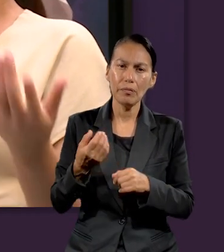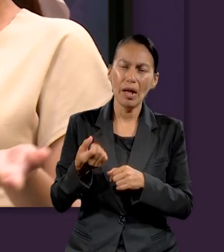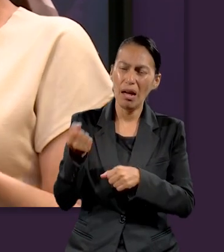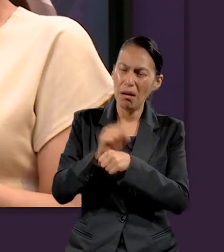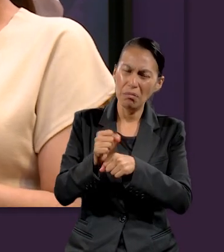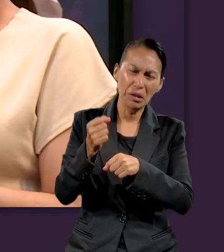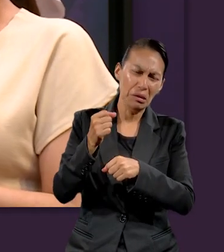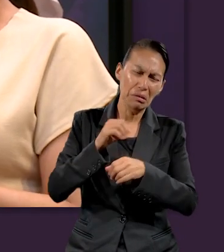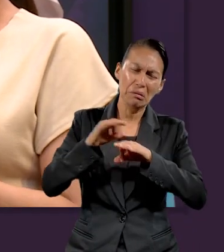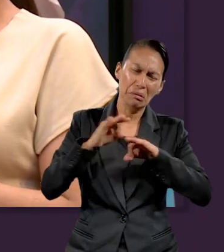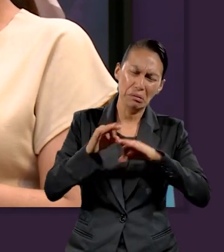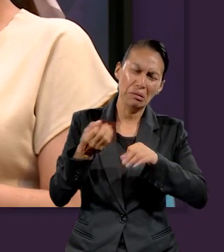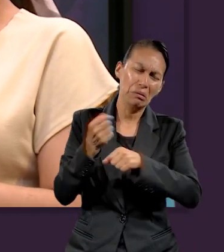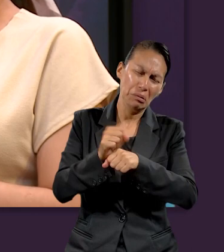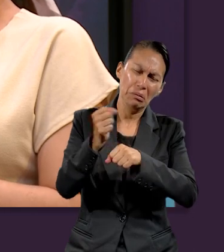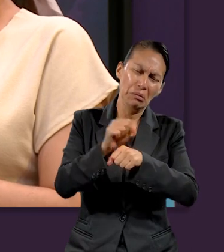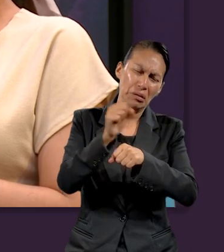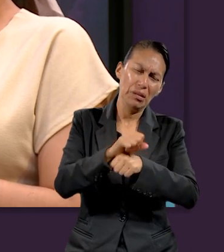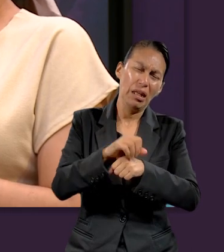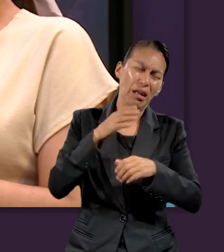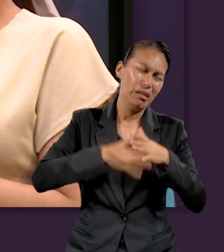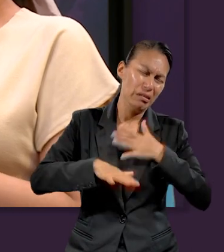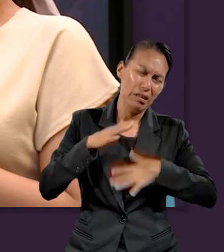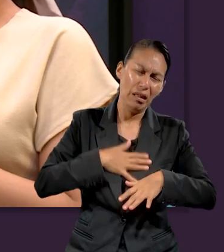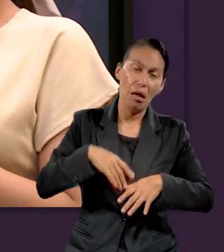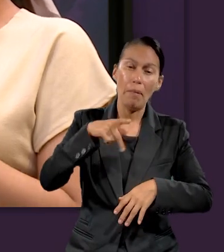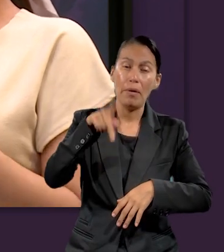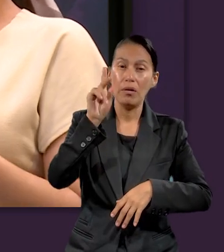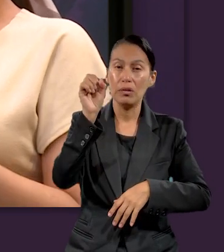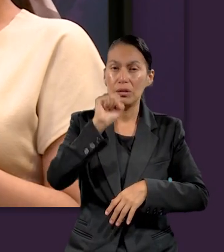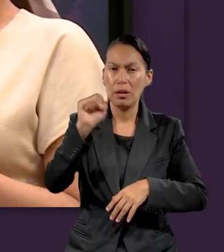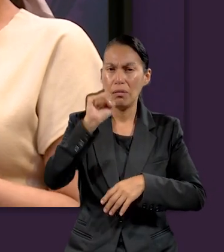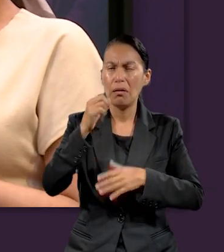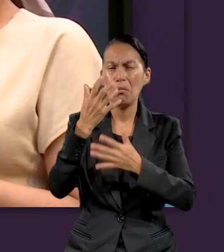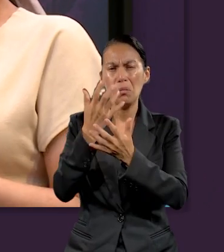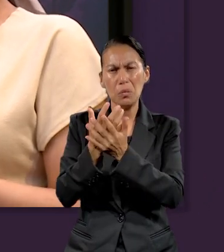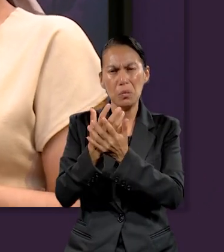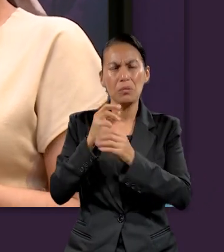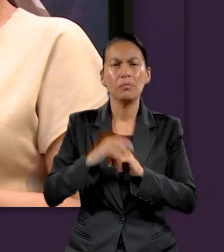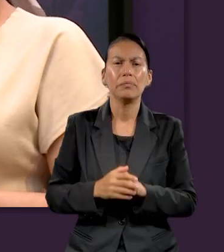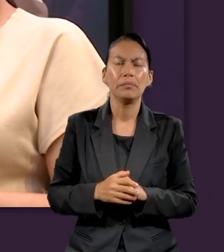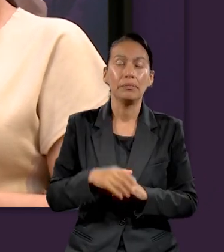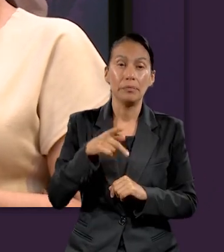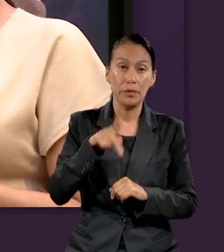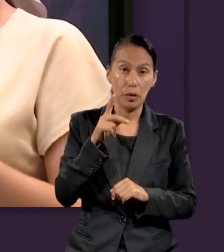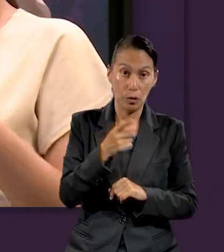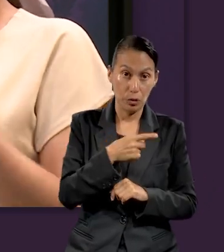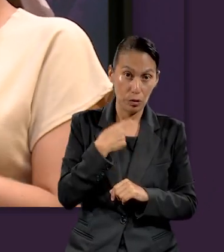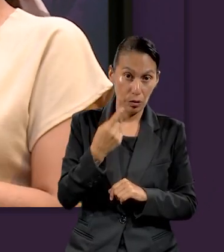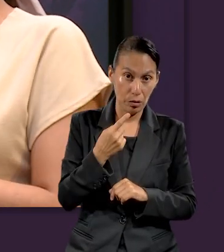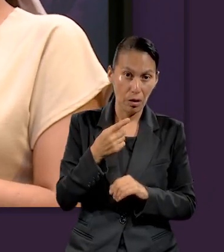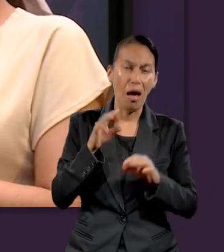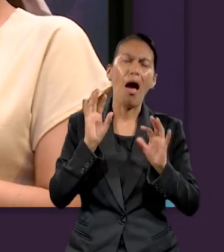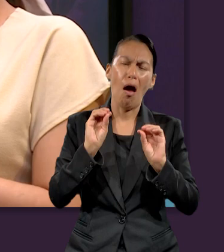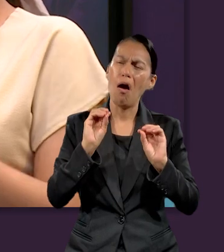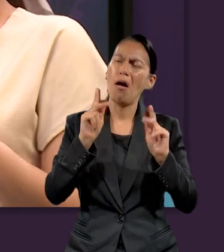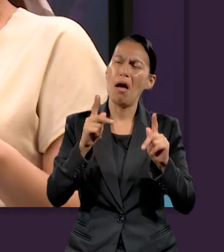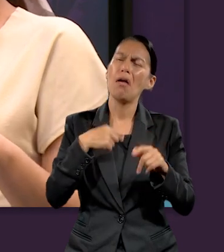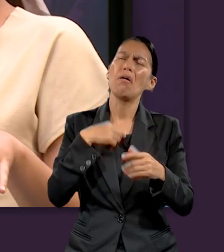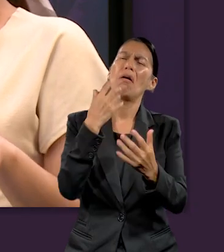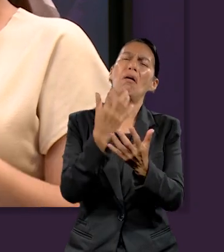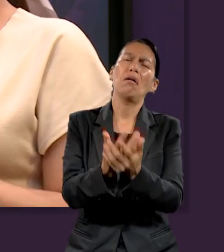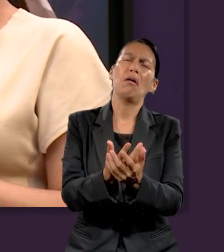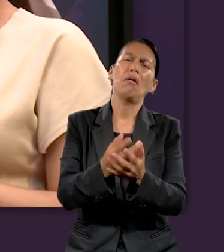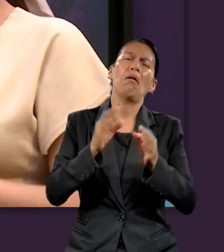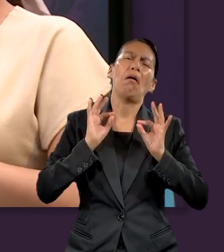pues toda la semana estamos cansados, ¿no? Y el sábado, pues, es un día para poder descansar. Pero siento que tampoco debemos de caer en eso de que, ok, llegó el